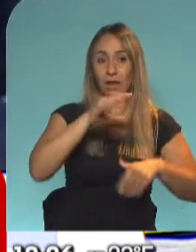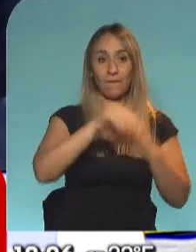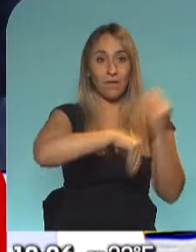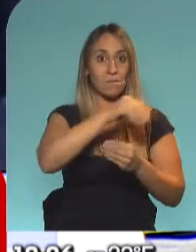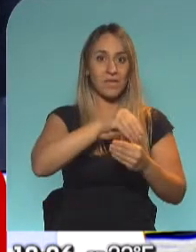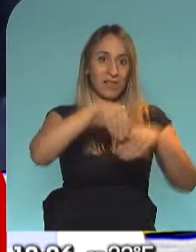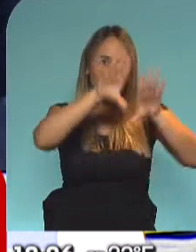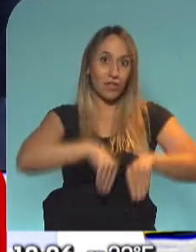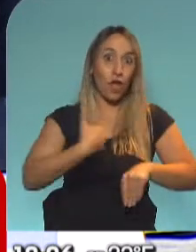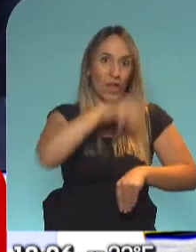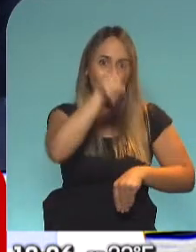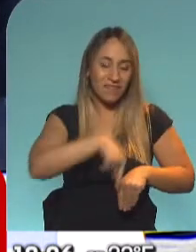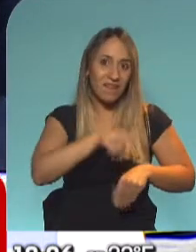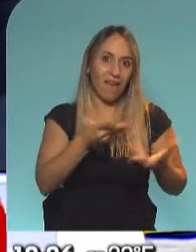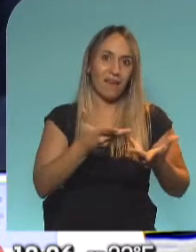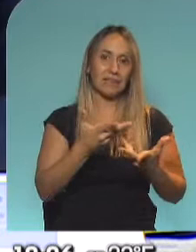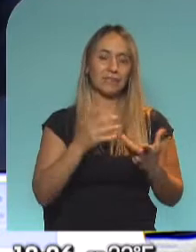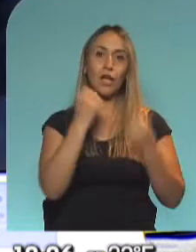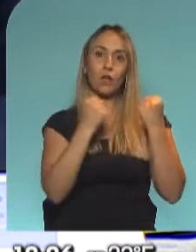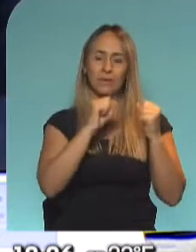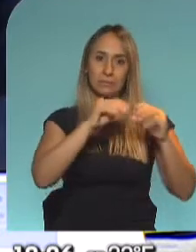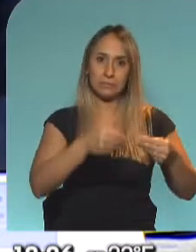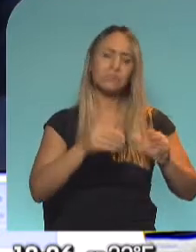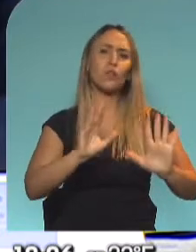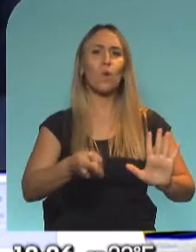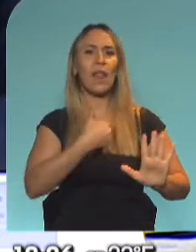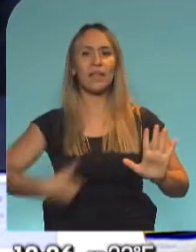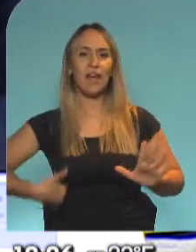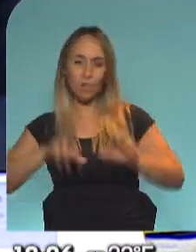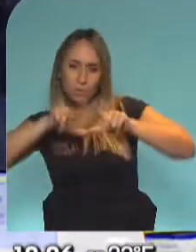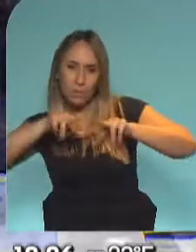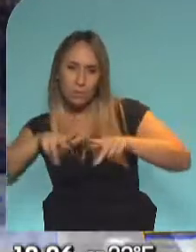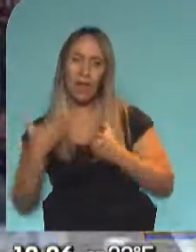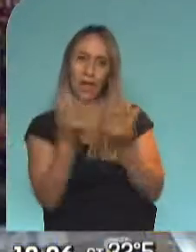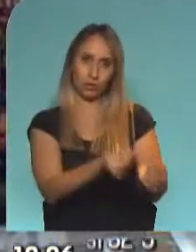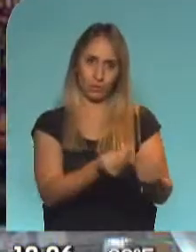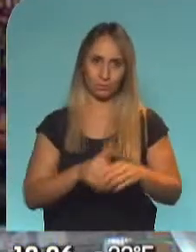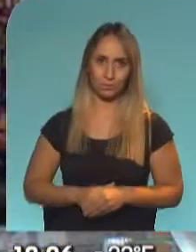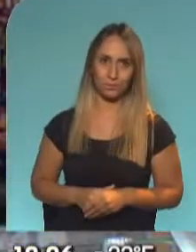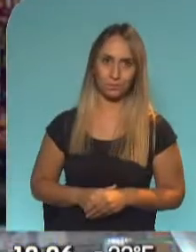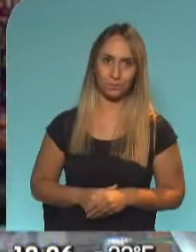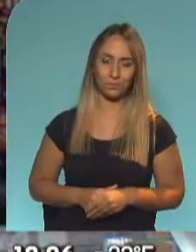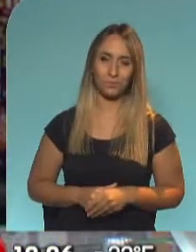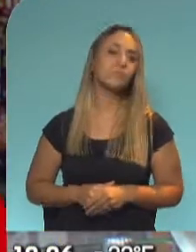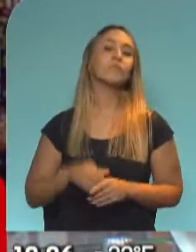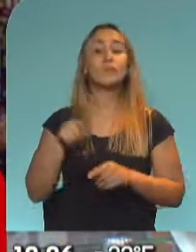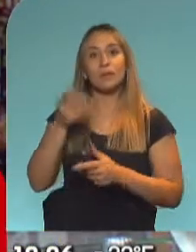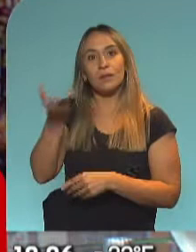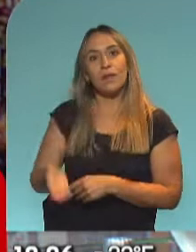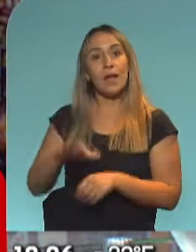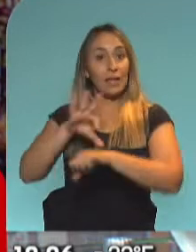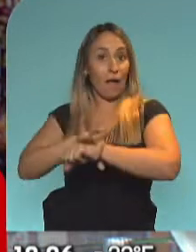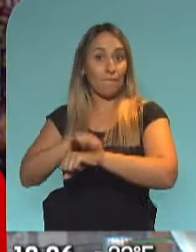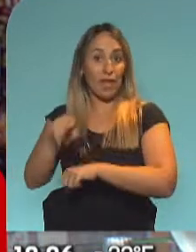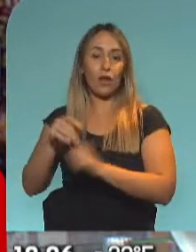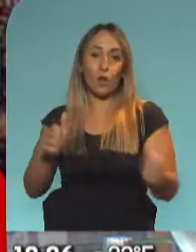por eso hemos desarrollado siempre herramientas para que el Estado esté presente allí. Allí Santiago Cafiero, entonces, junto